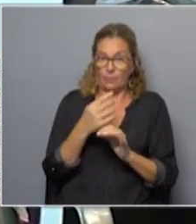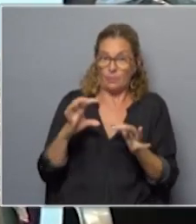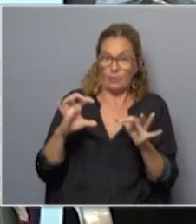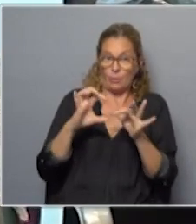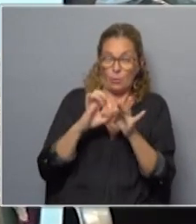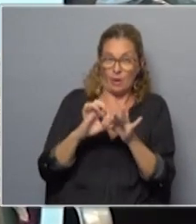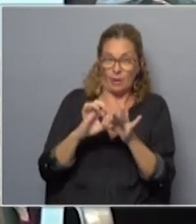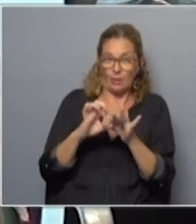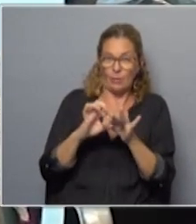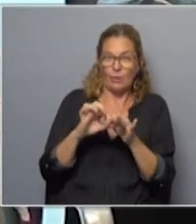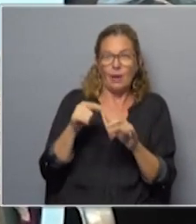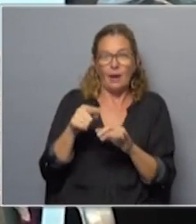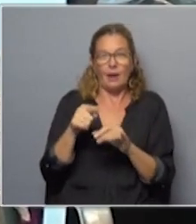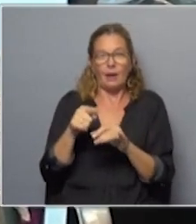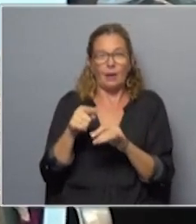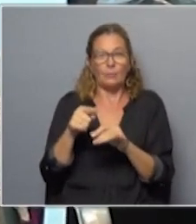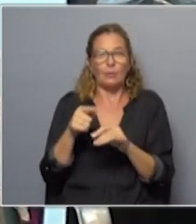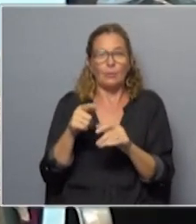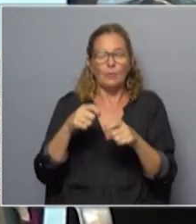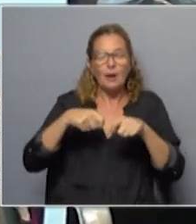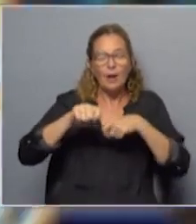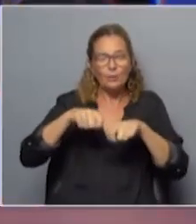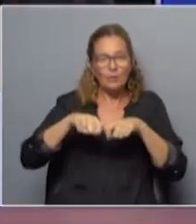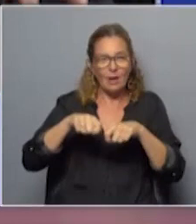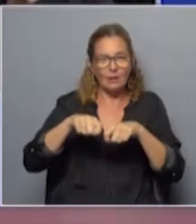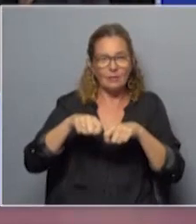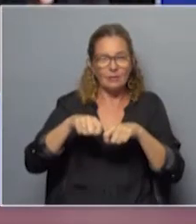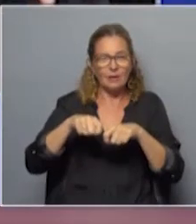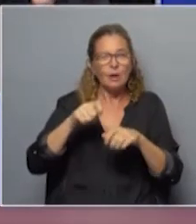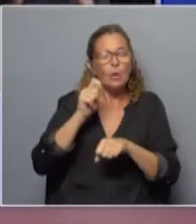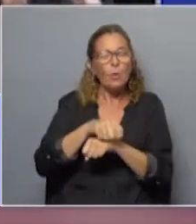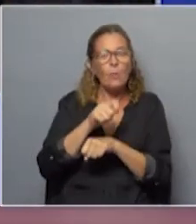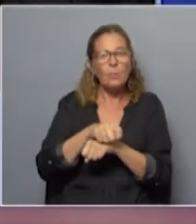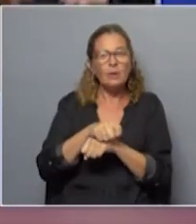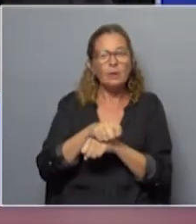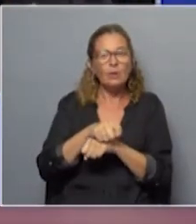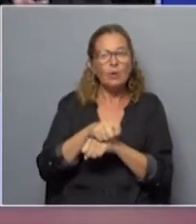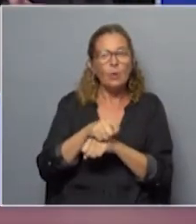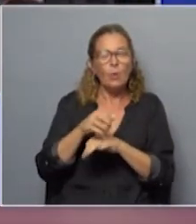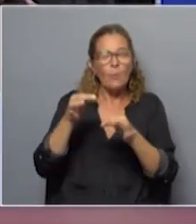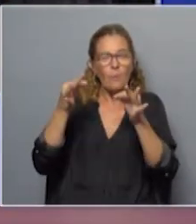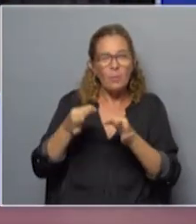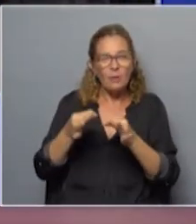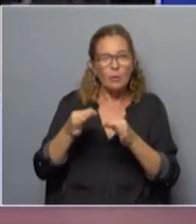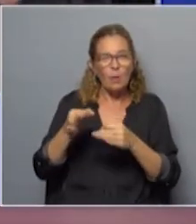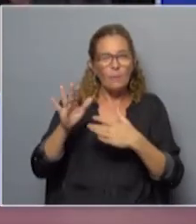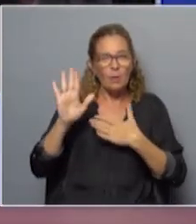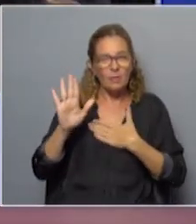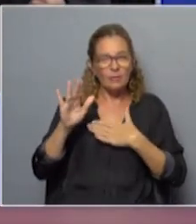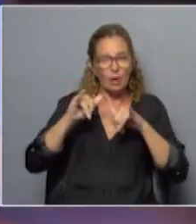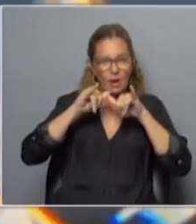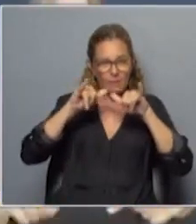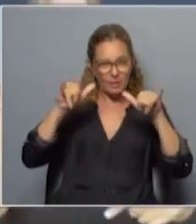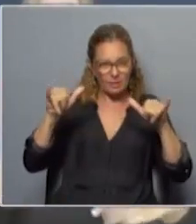aspectos que hubo que negociar. Hay que cumplir un compromiso establecido en la campaña